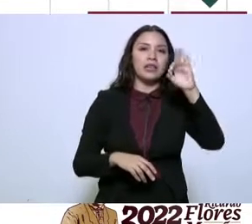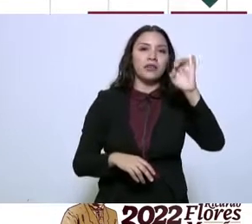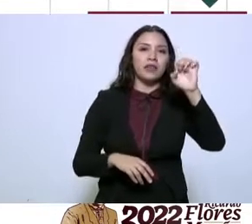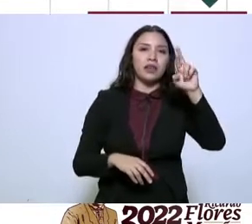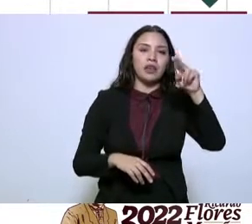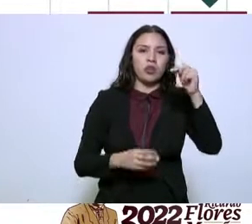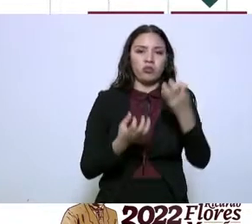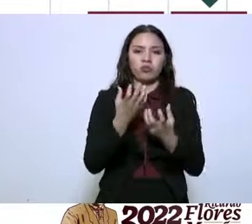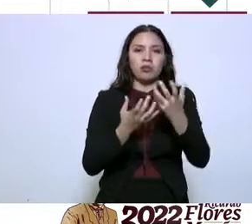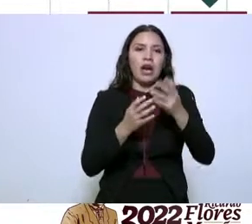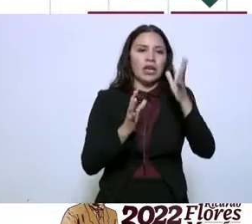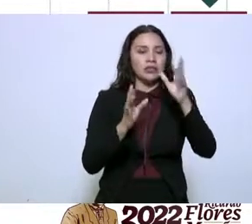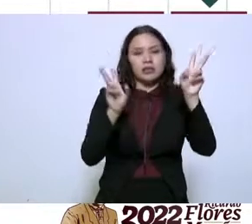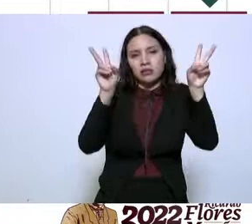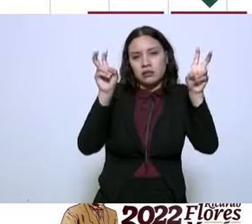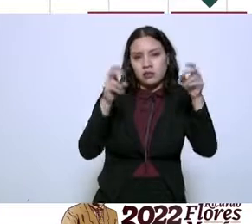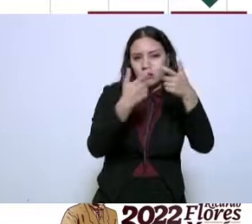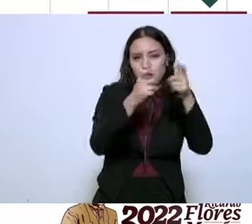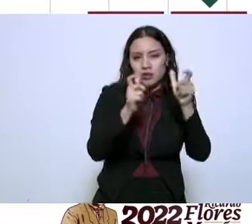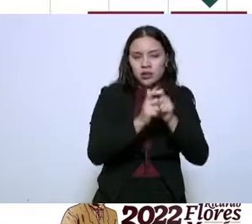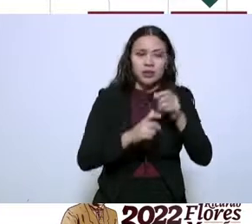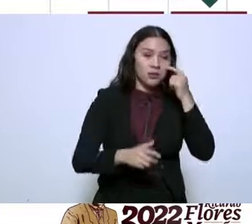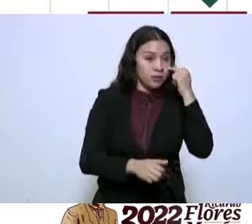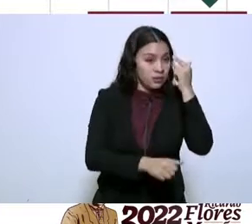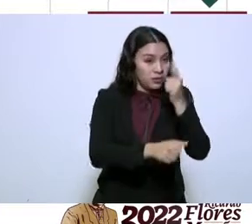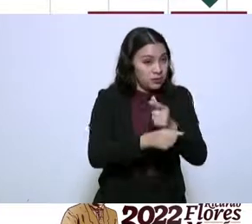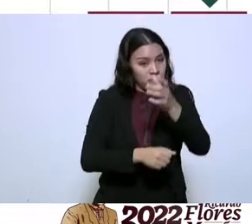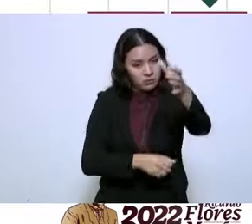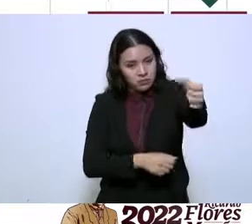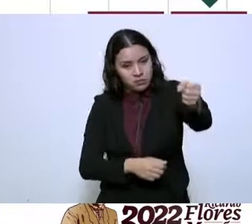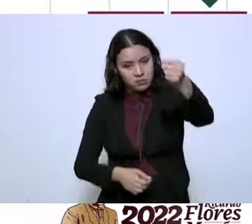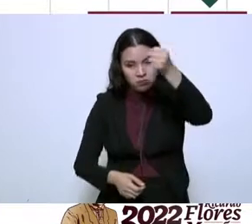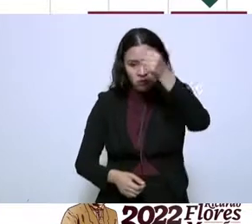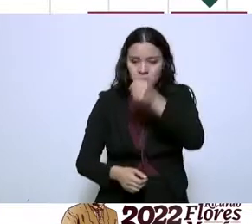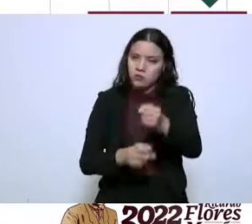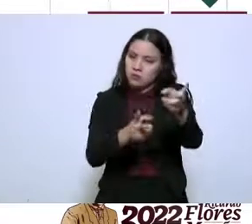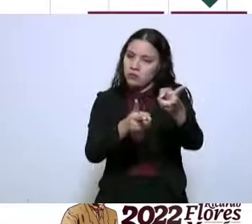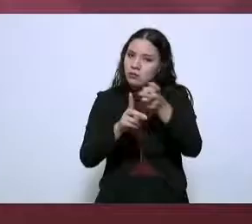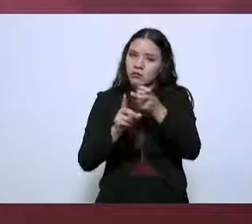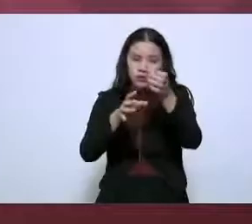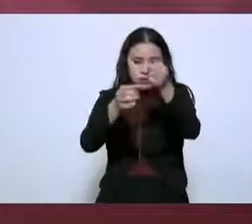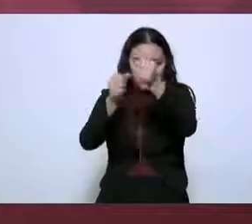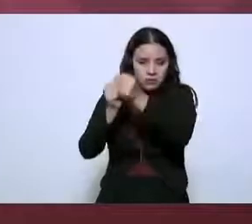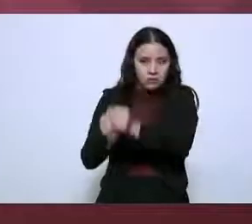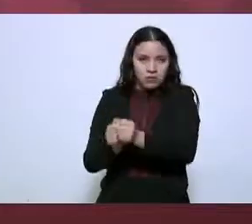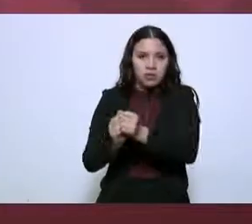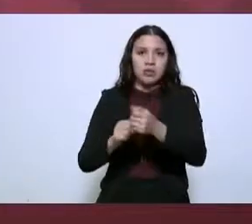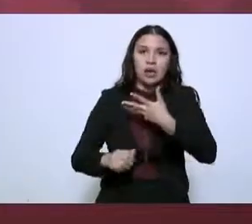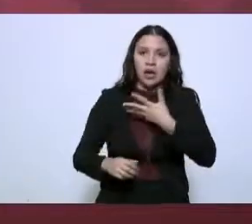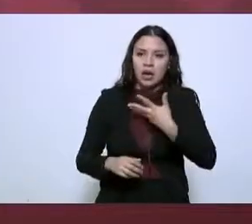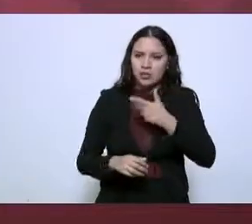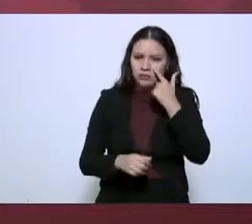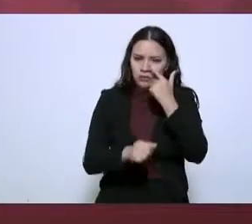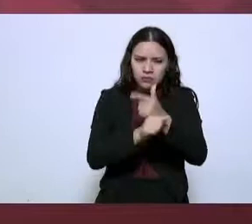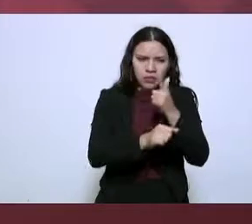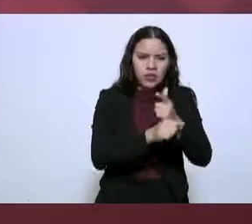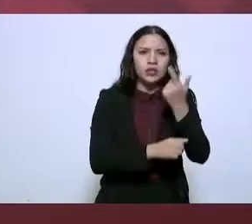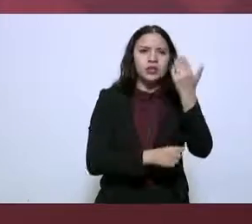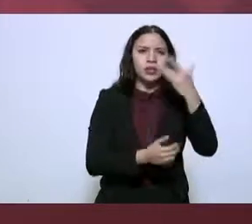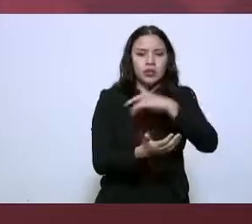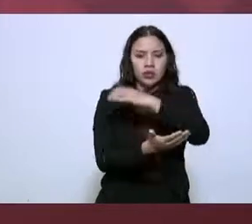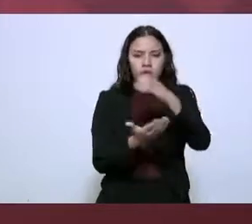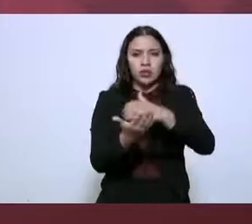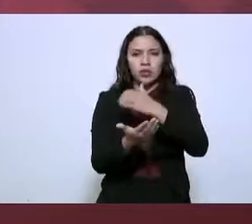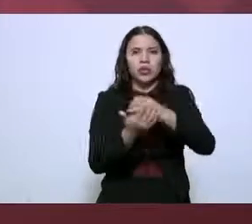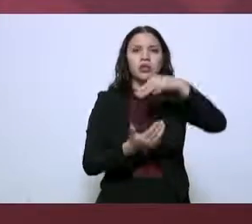agosto, se hace una revisión en el Gabinete de Seguridad, donde se establece 50 municipios prioritarios,